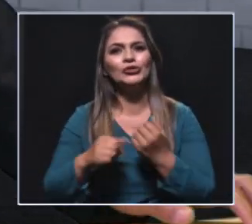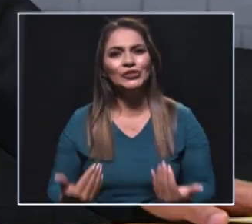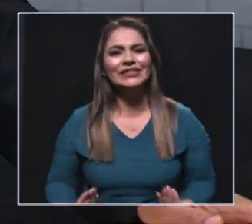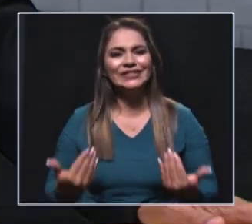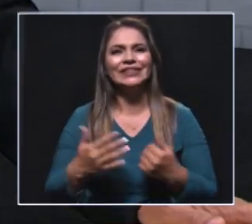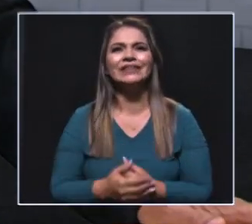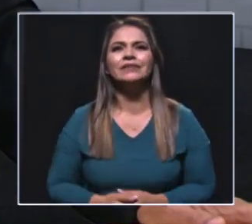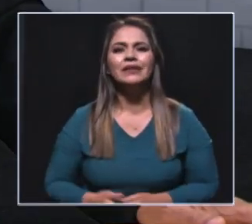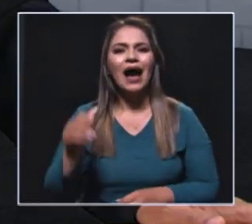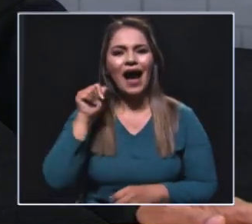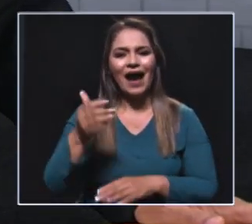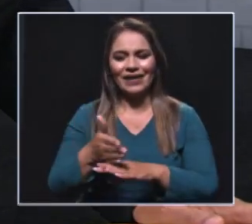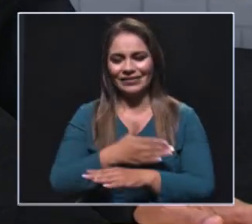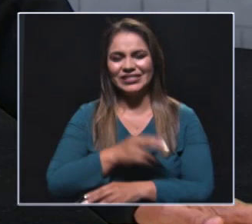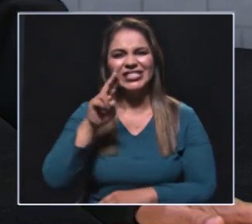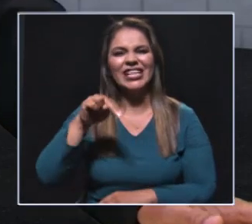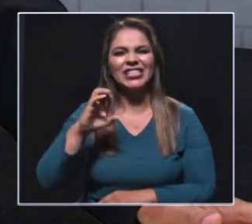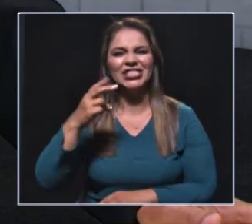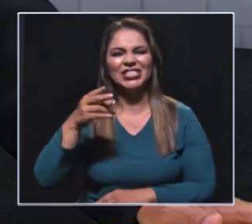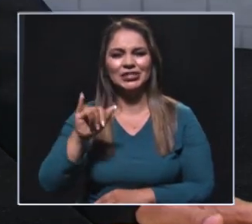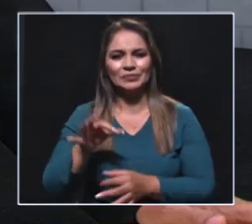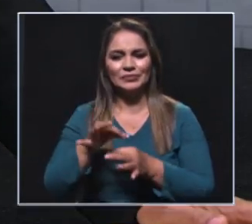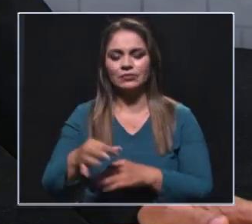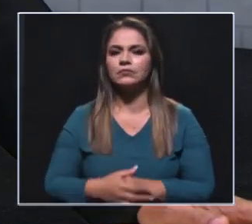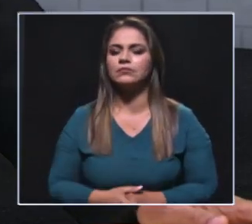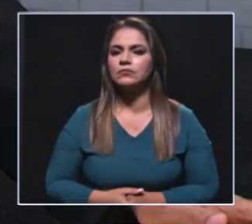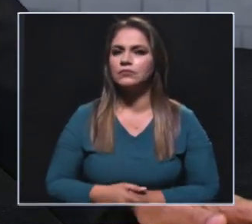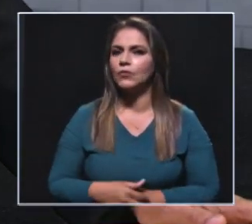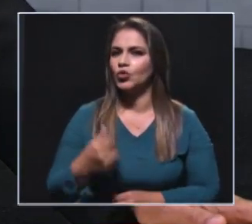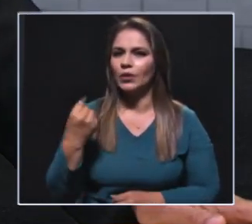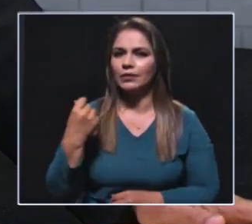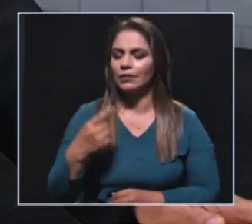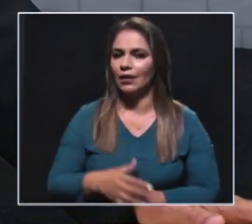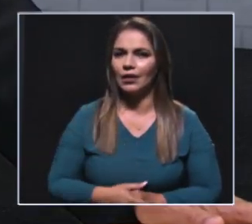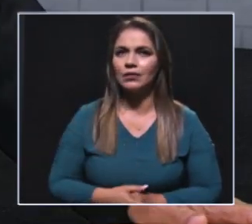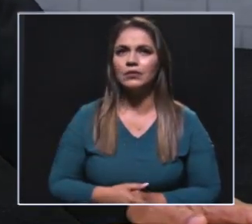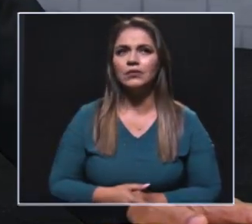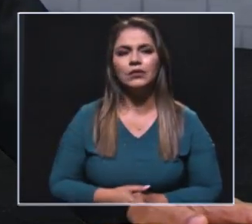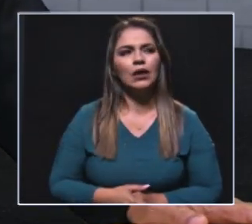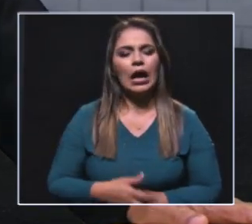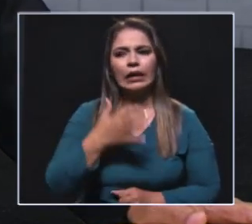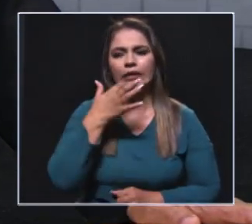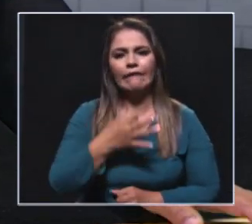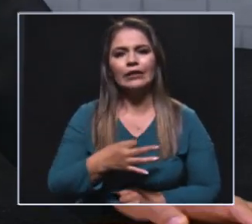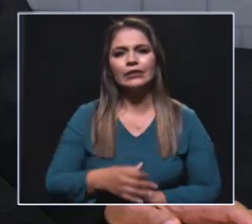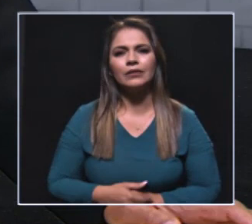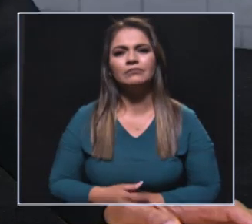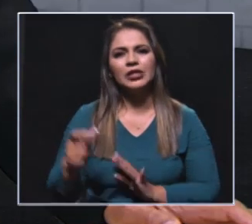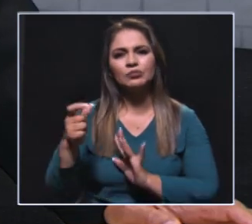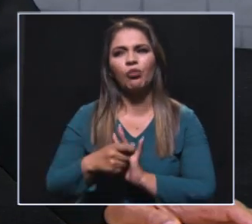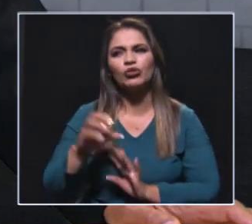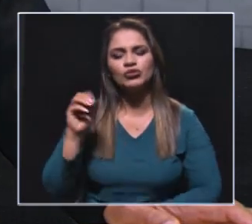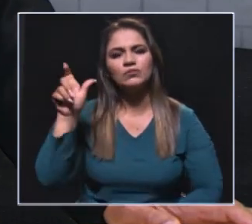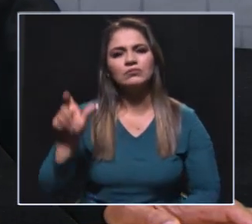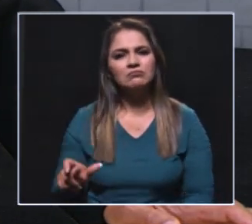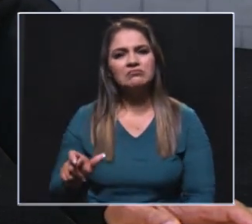aliados. Una señora me decía, bien, Nechi, vea, Carlos Mario, yo nunca había entendido y creía que no tenía vacas, pero una de las vacas grandes fue mi marido.